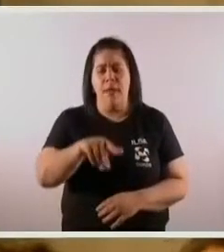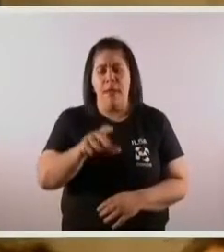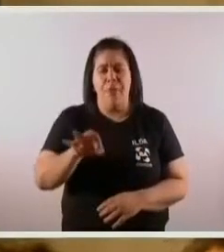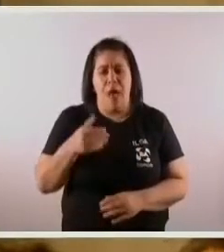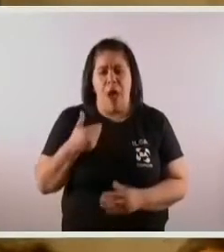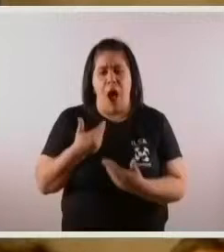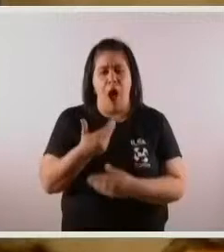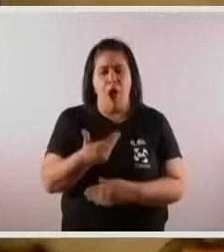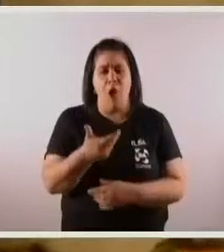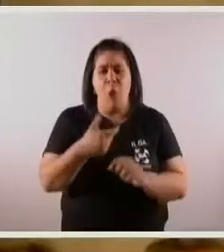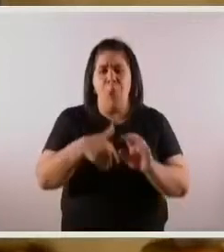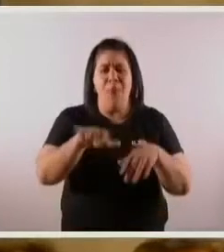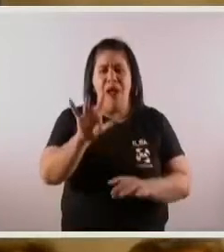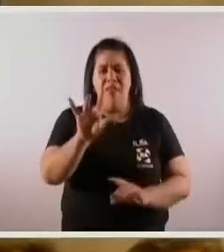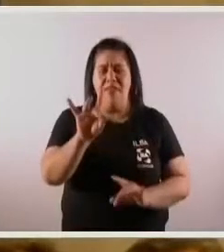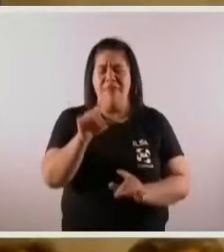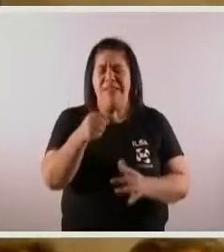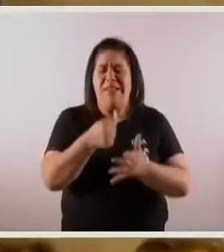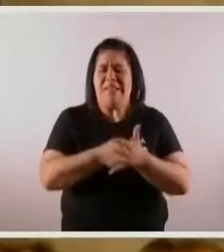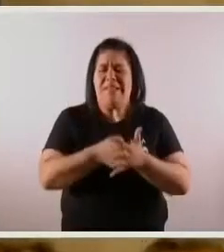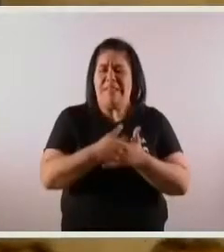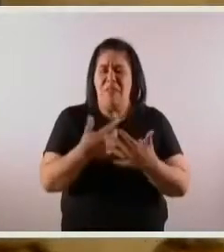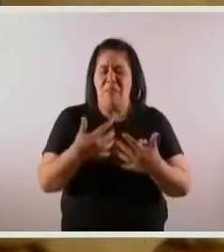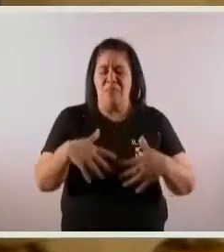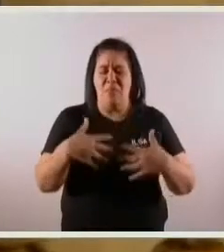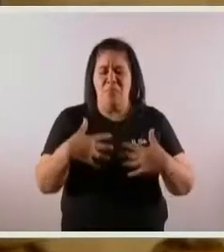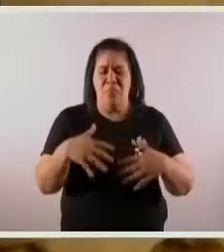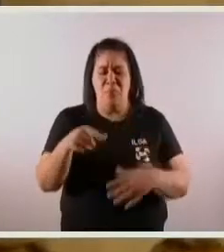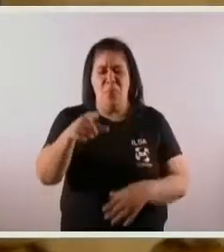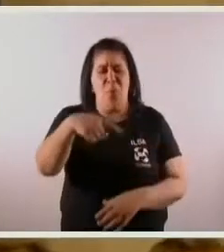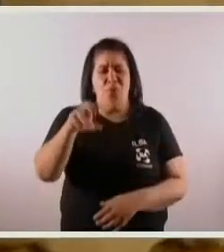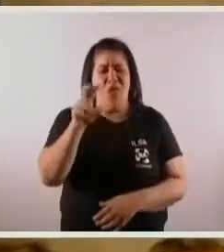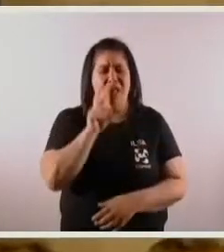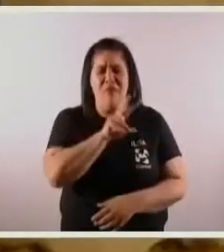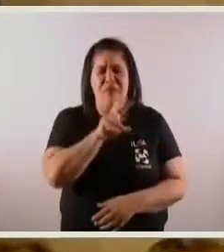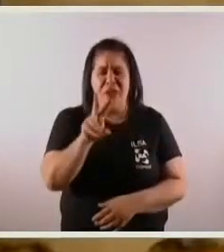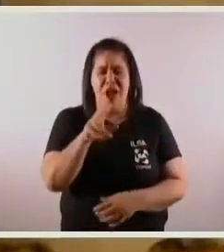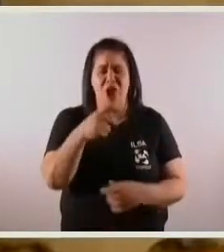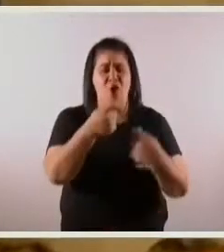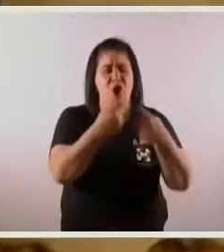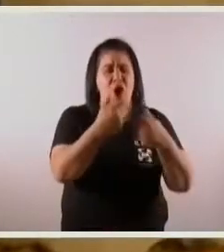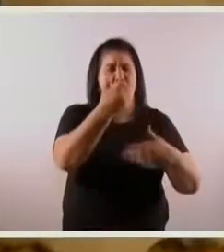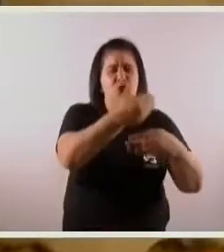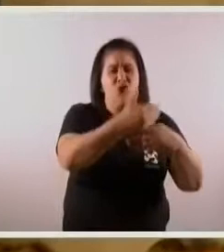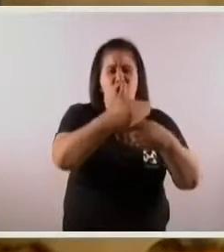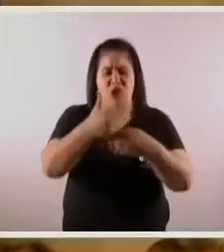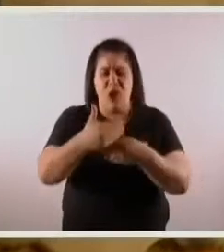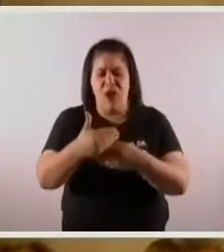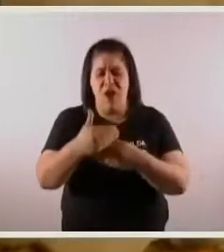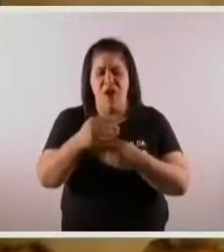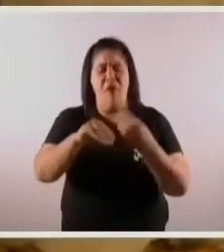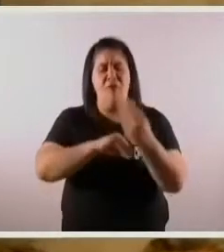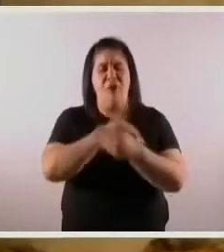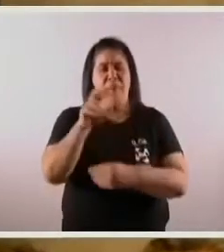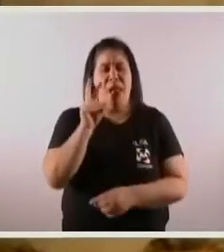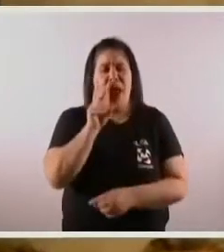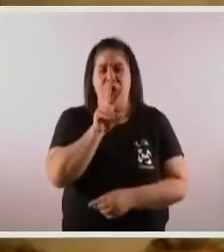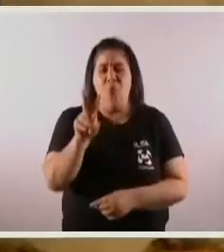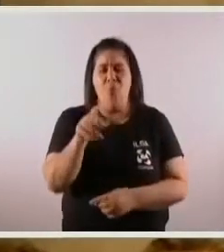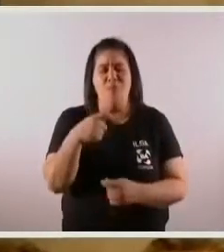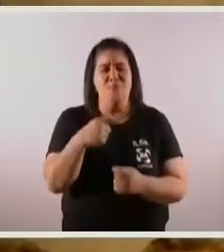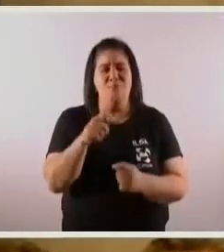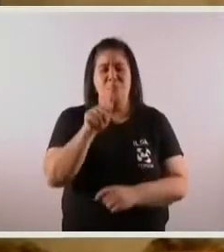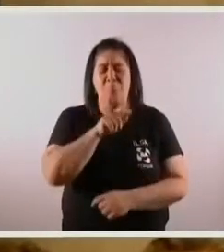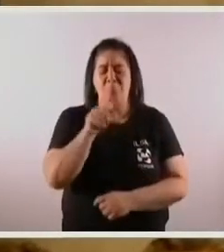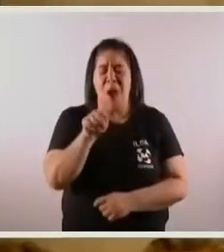detrás de cada eso y reafirmó su posición para seguir trabajando en cuanto a la pandemia y ver la